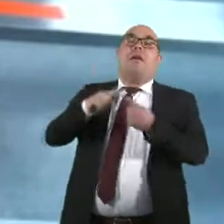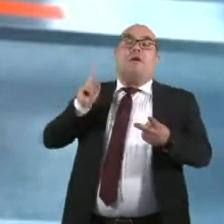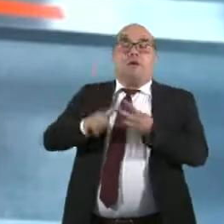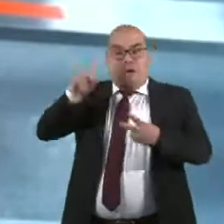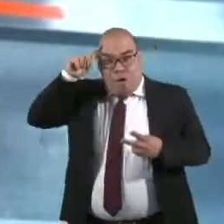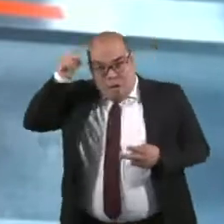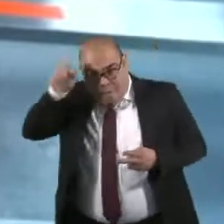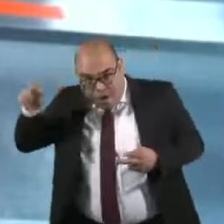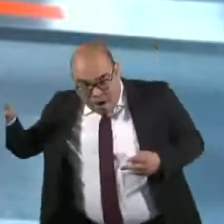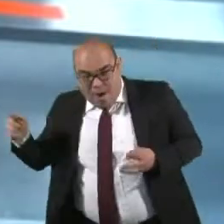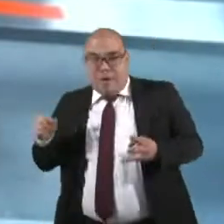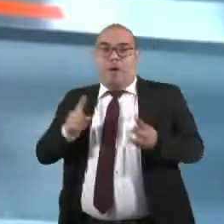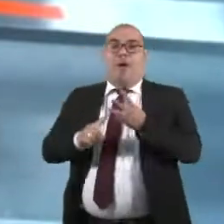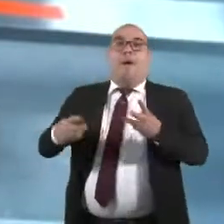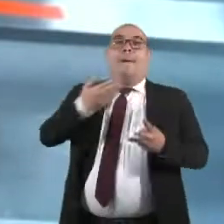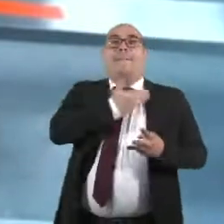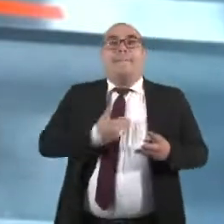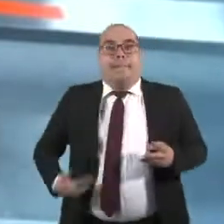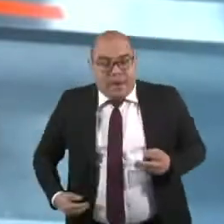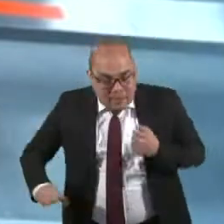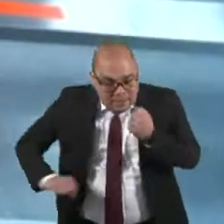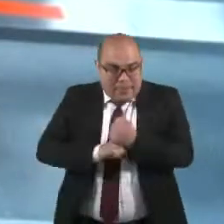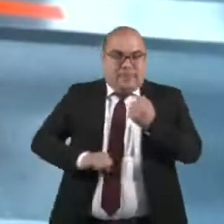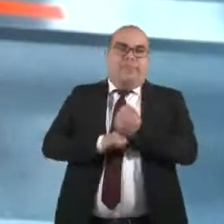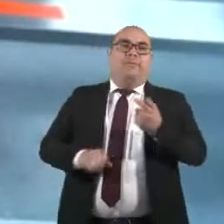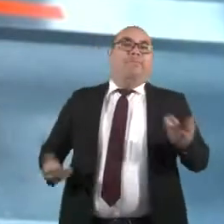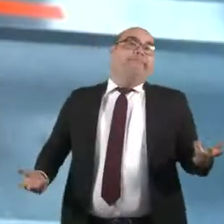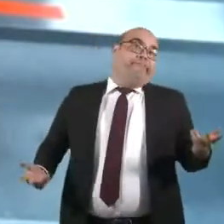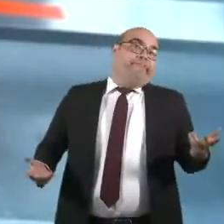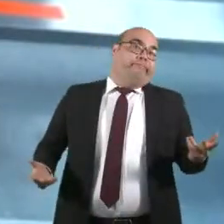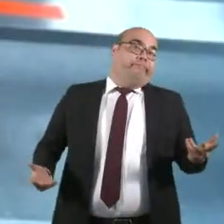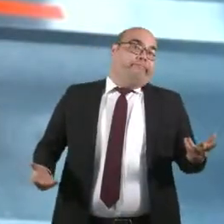a nosotros. Así que esta es una situación